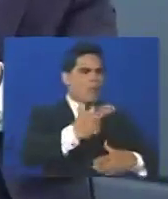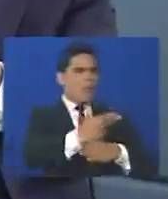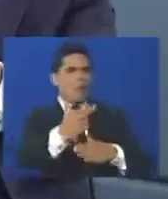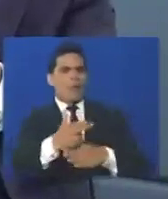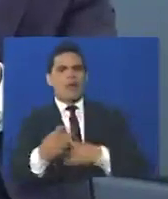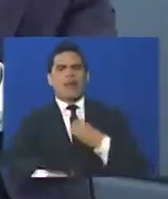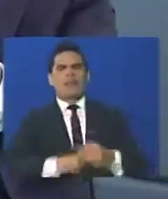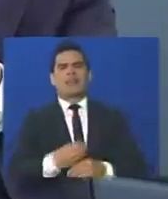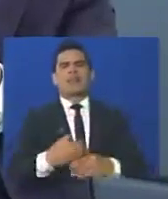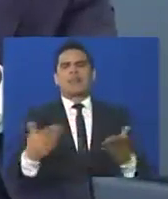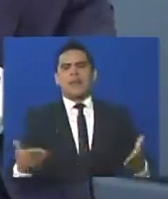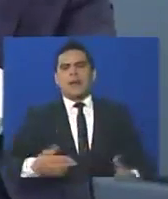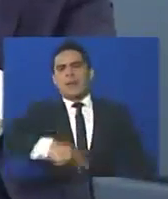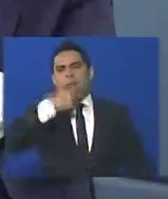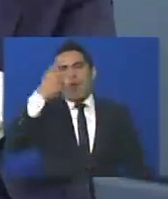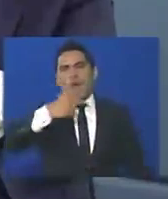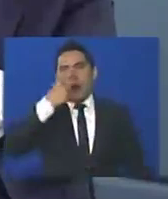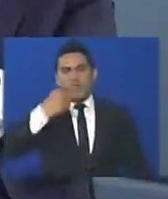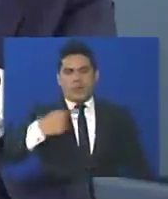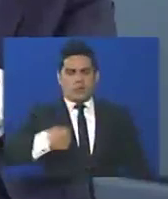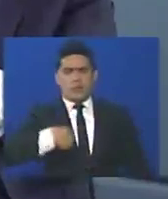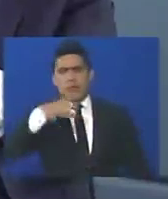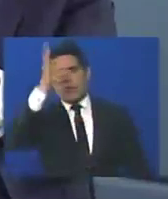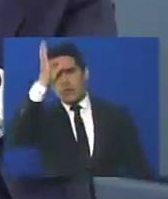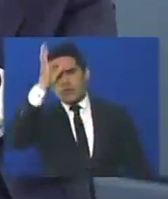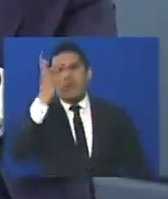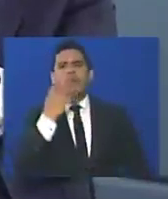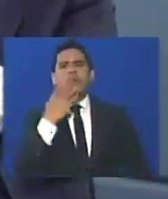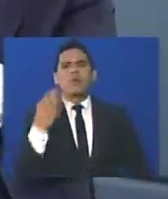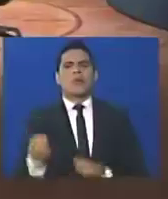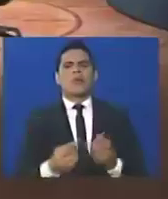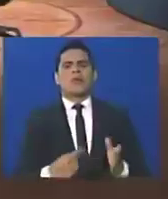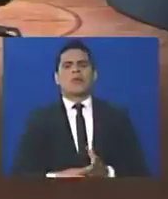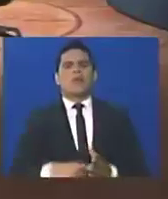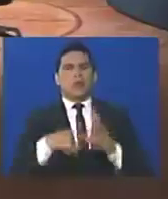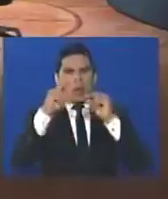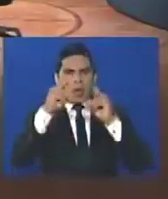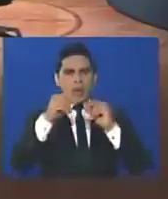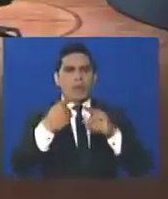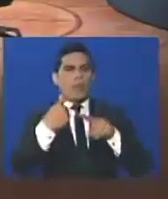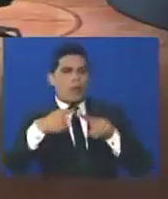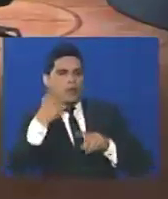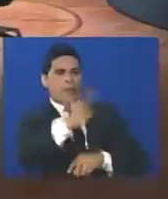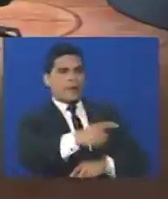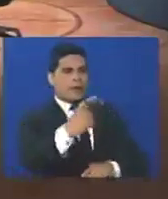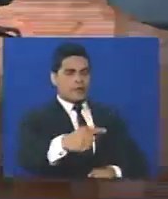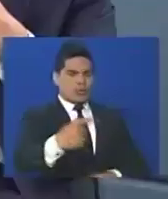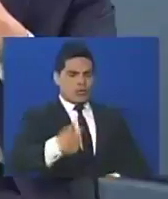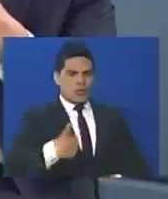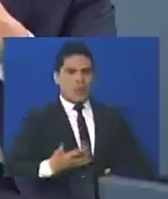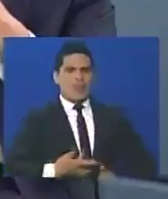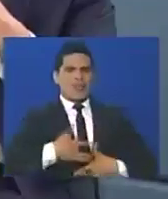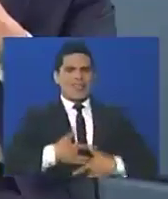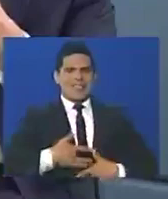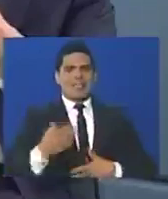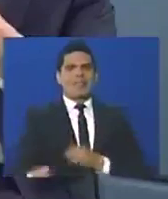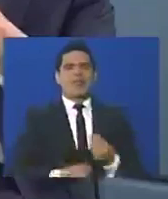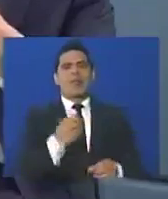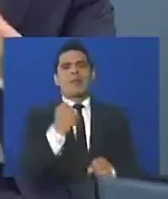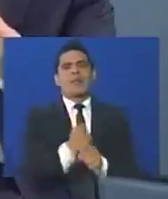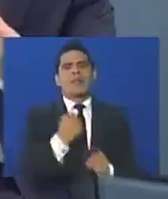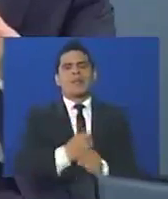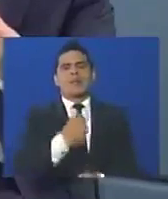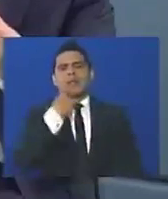tú me dices, ¿qué debe hacer la dirigencia política? Bueno, no sé, yo no soy ventrilo, no puedo hablar por los demás, pero yo me siento que mi obligación, es